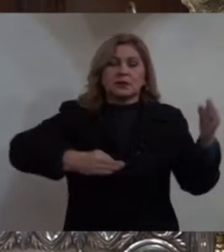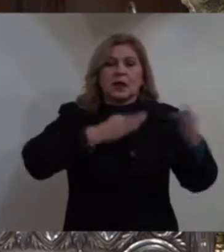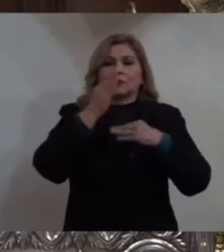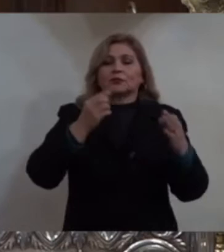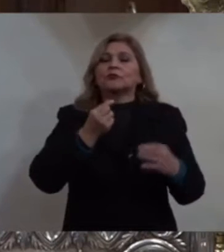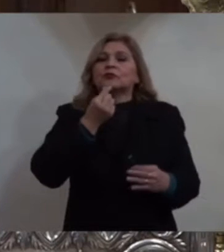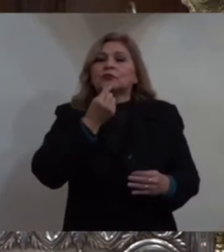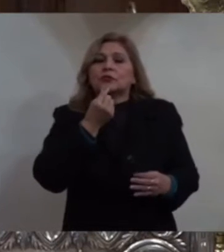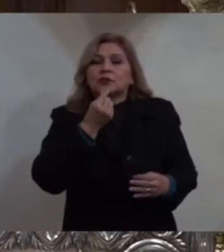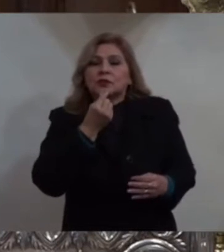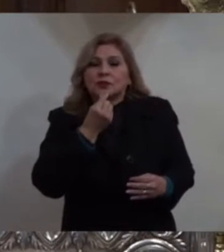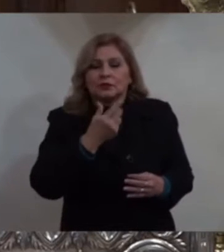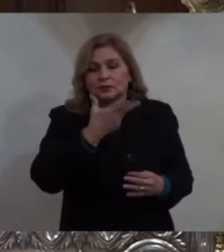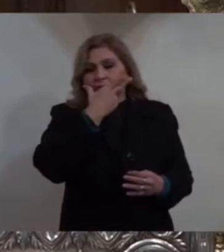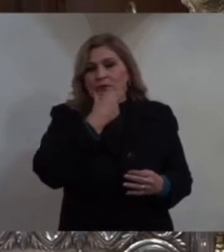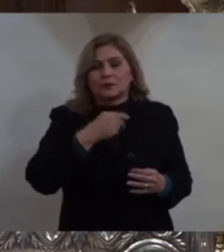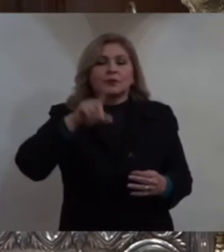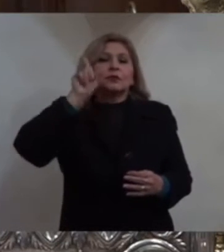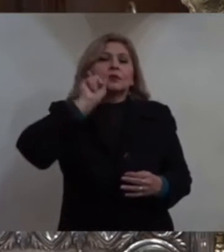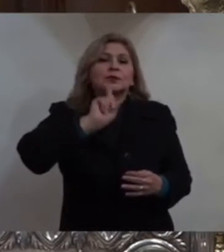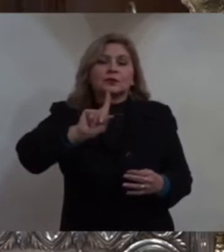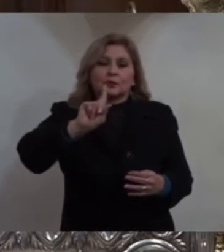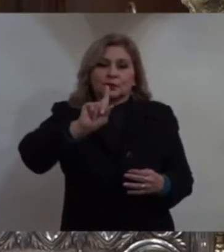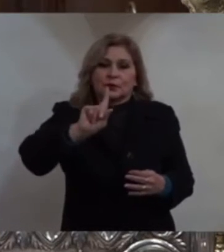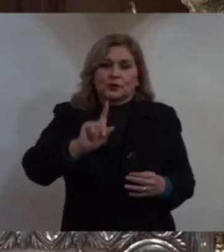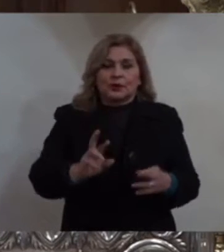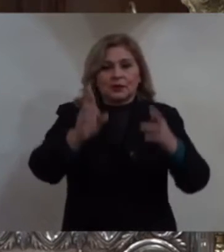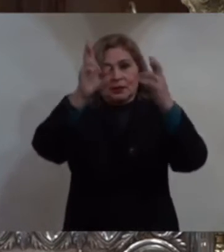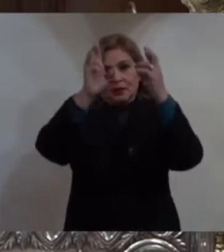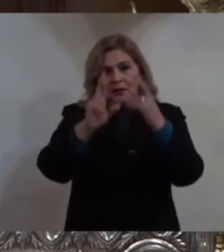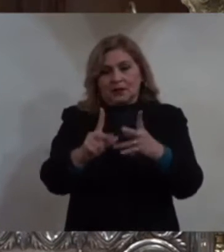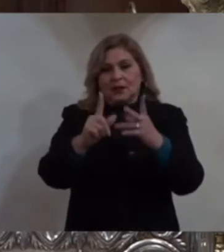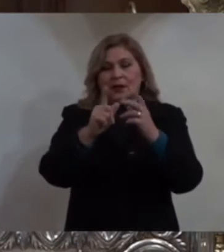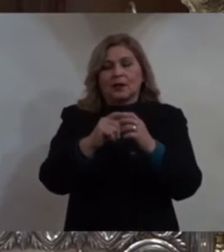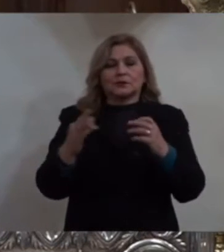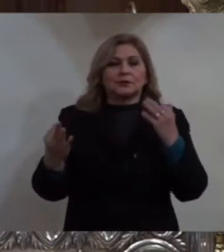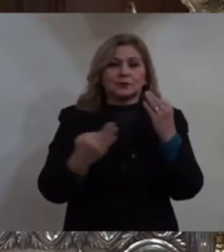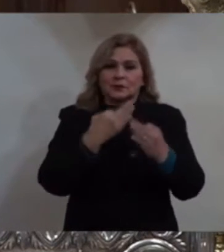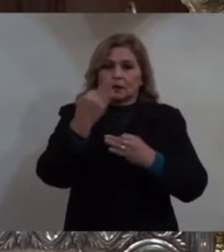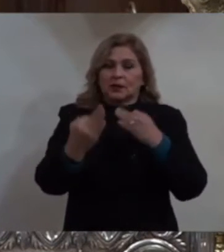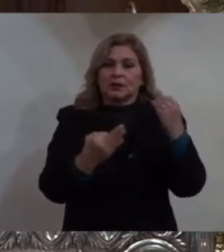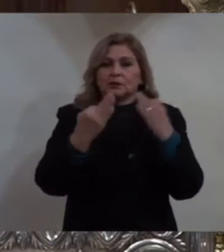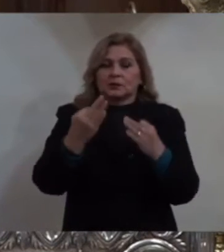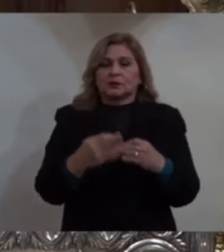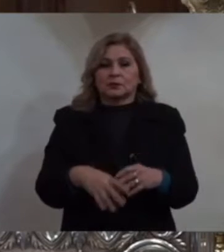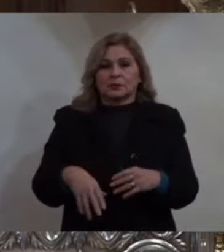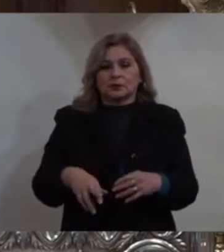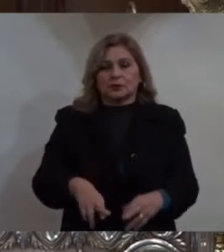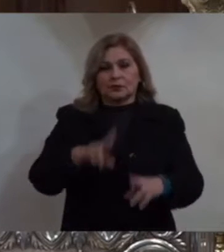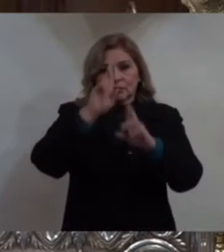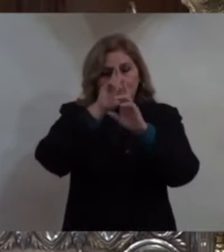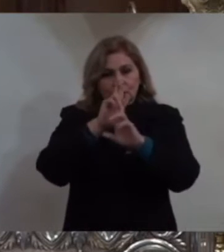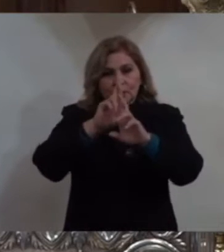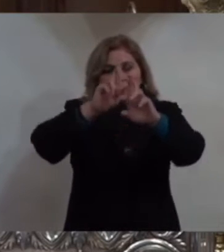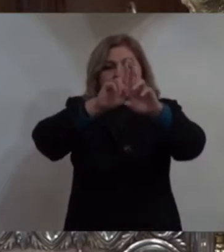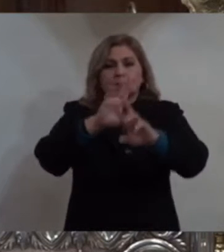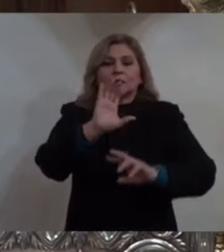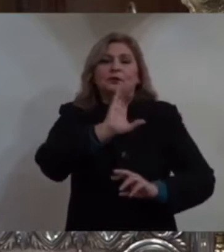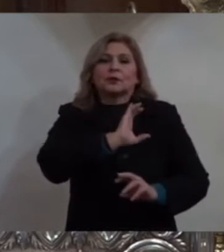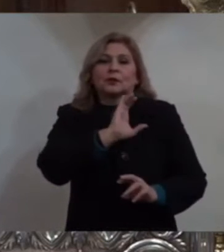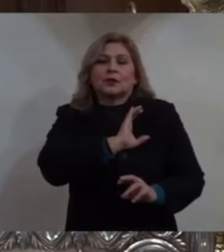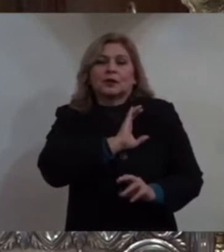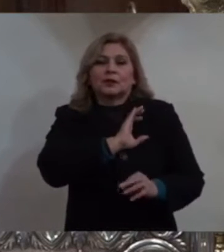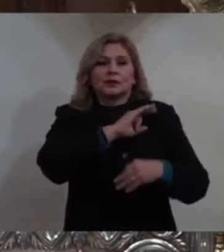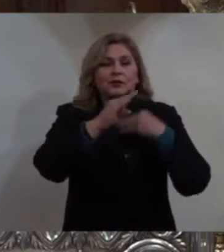niñas y niños, que merecen de todos nuestro respeto, nuestro cariño